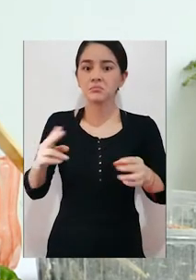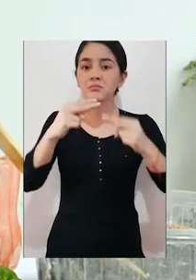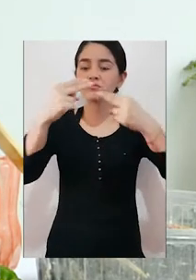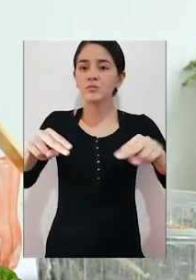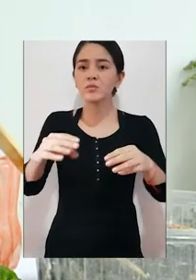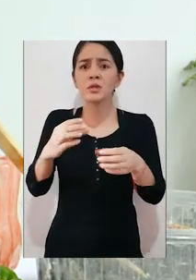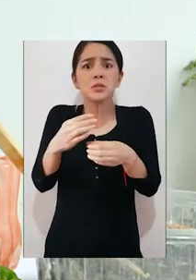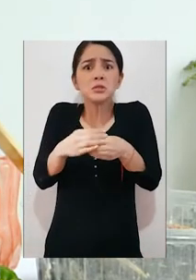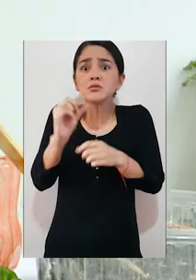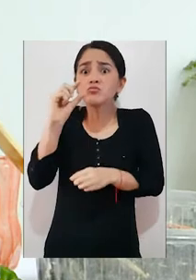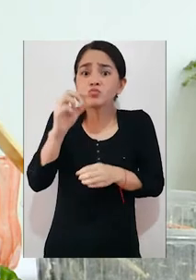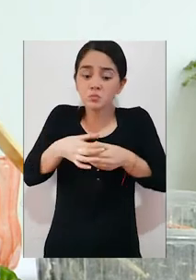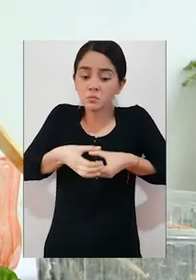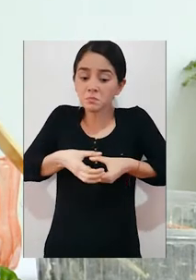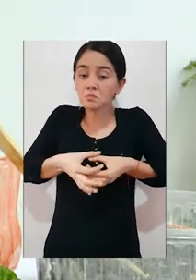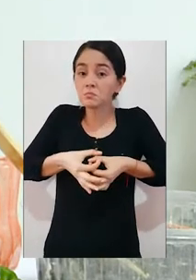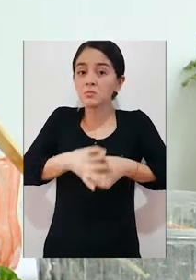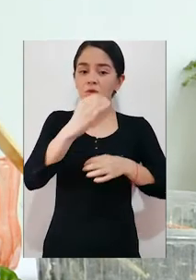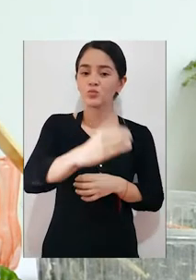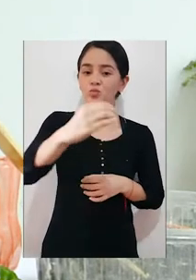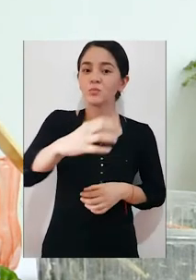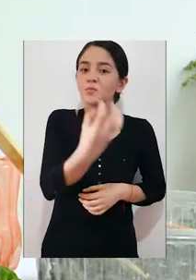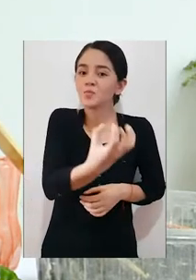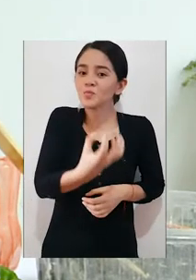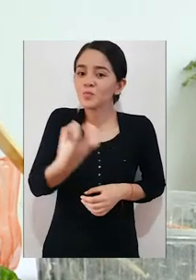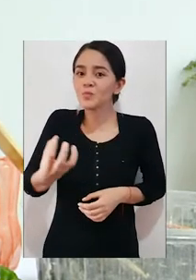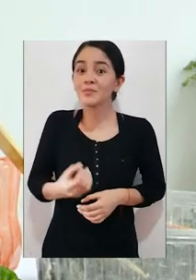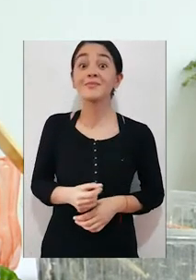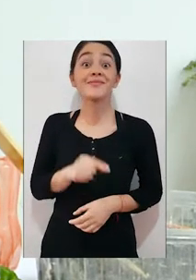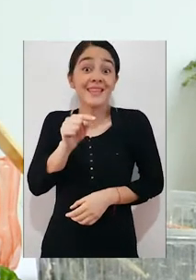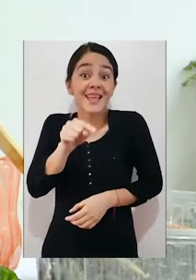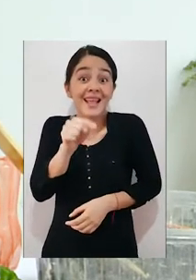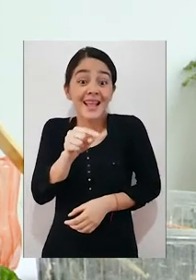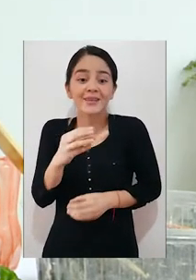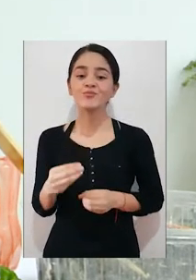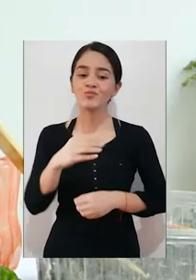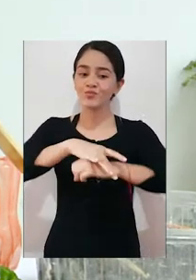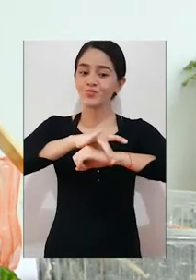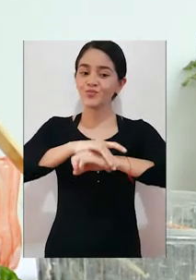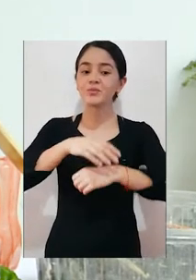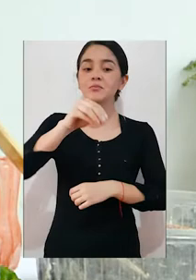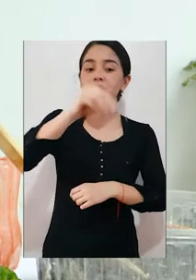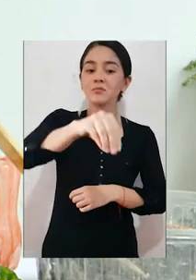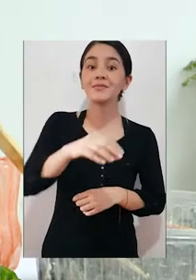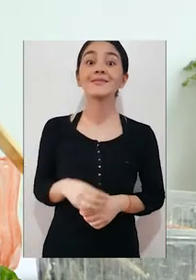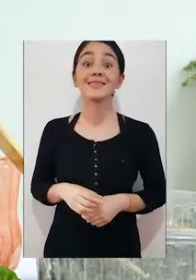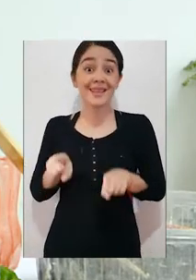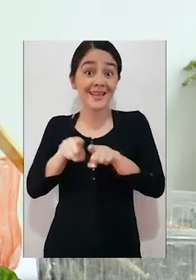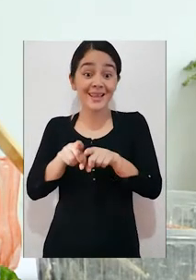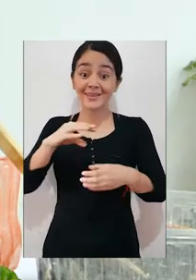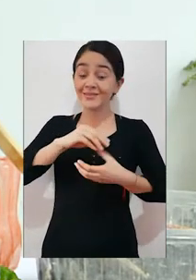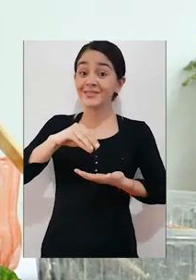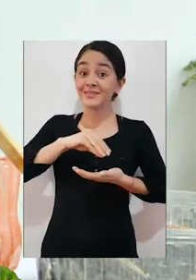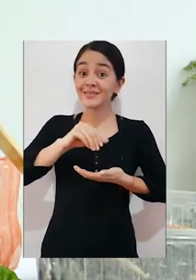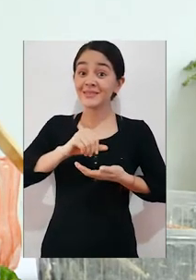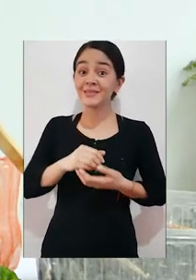pequeños orificios donde se colocan los huevos y ahí es donde nosotros vamos a colocar la tierra y donde vamos a colocar las semillas de nuestro